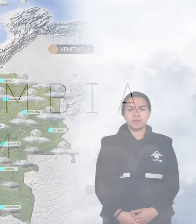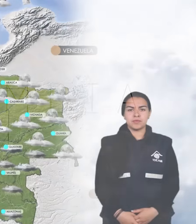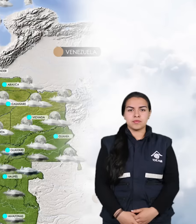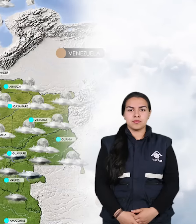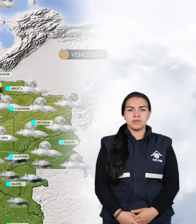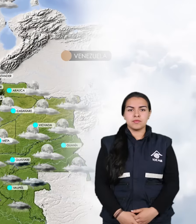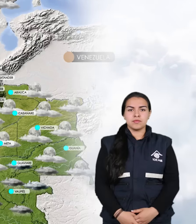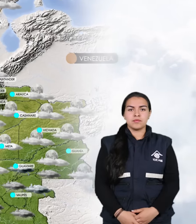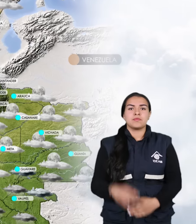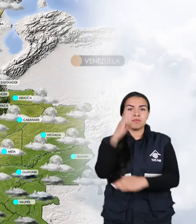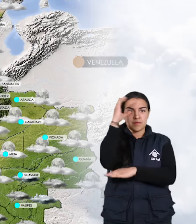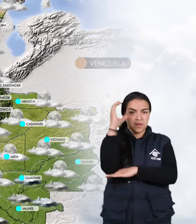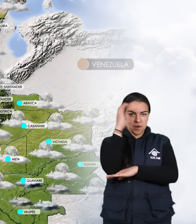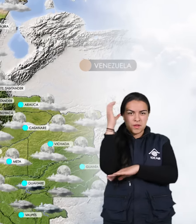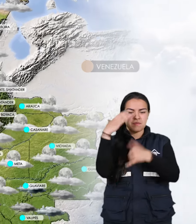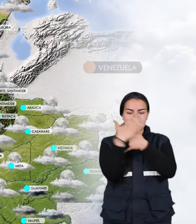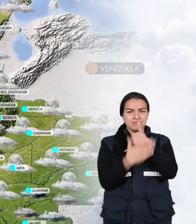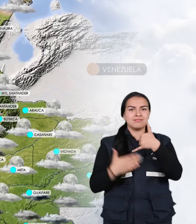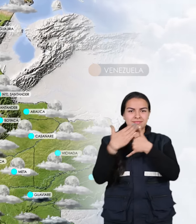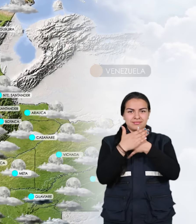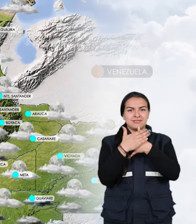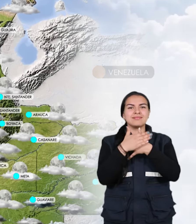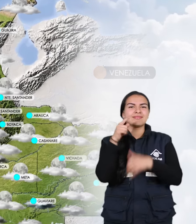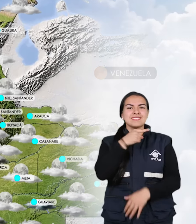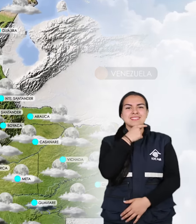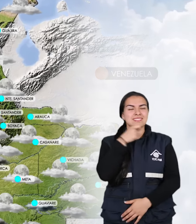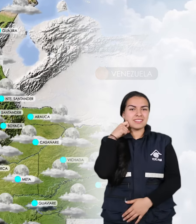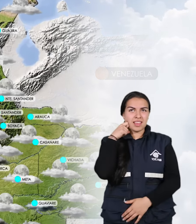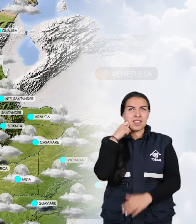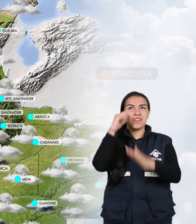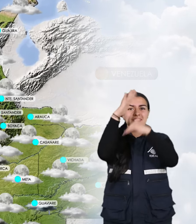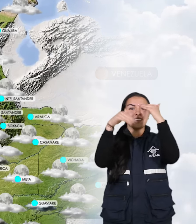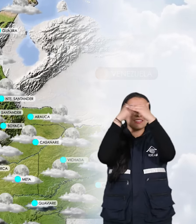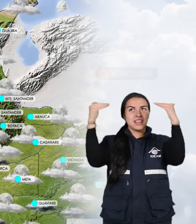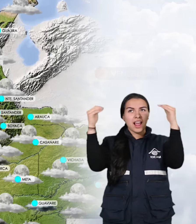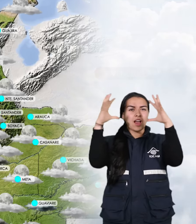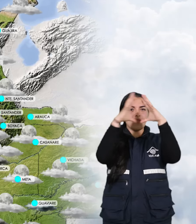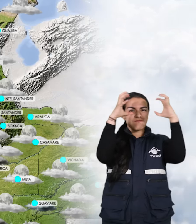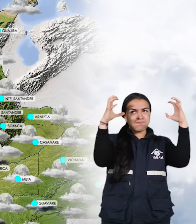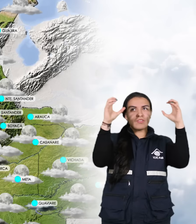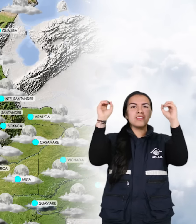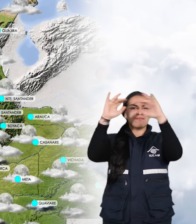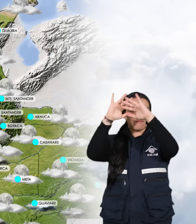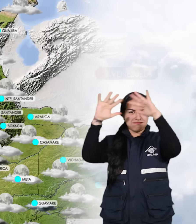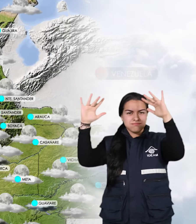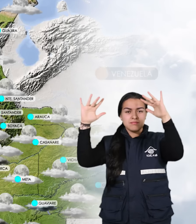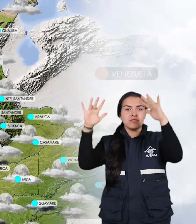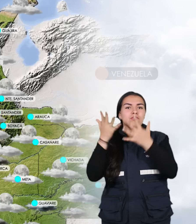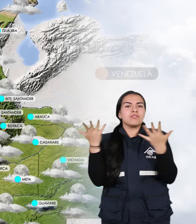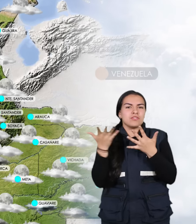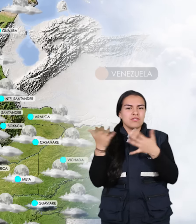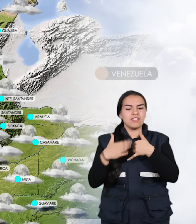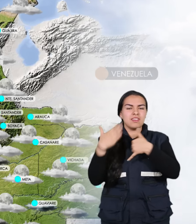En el resto del territorio nacional prevalecerá el tiempo seco con cielo entredespejado y parcialmente nublado especialmente en